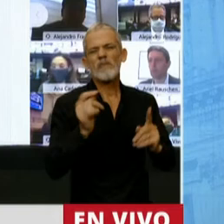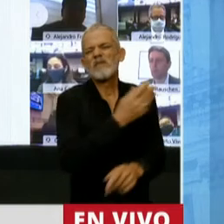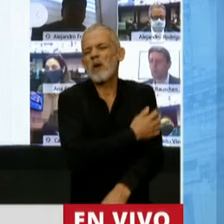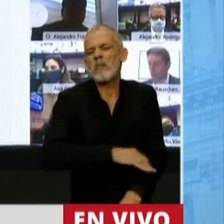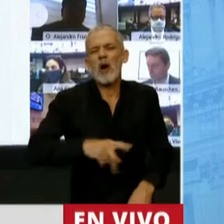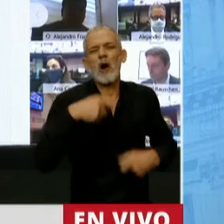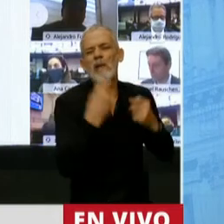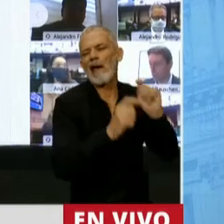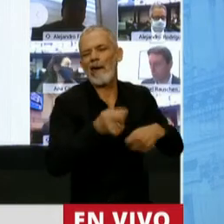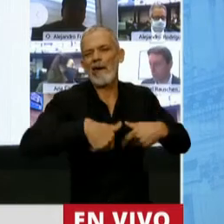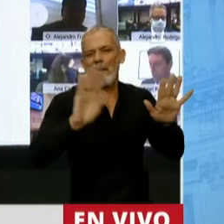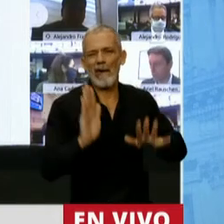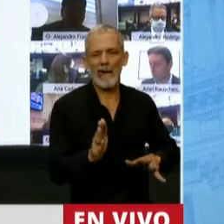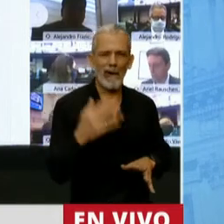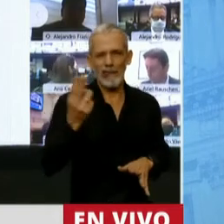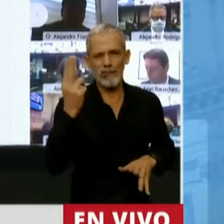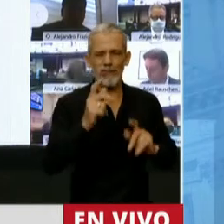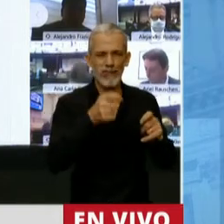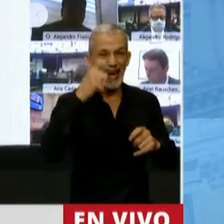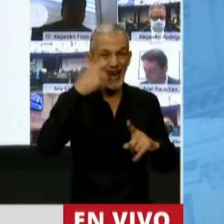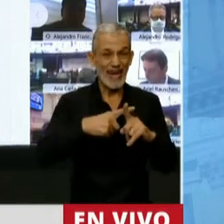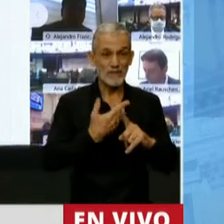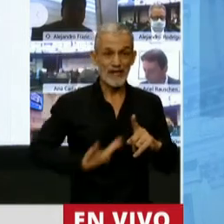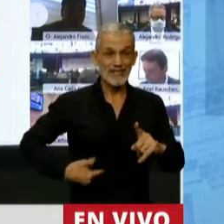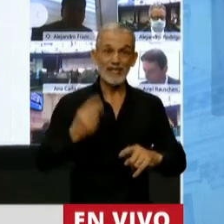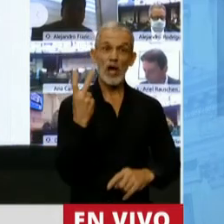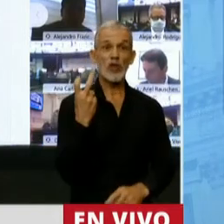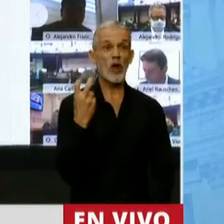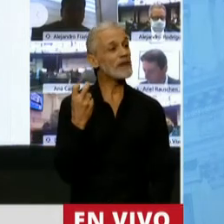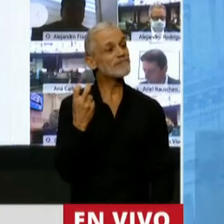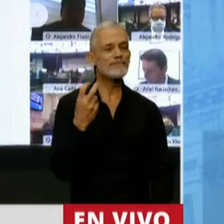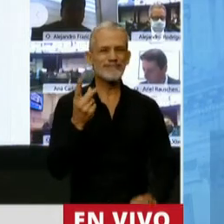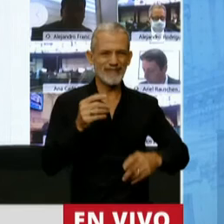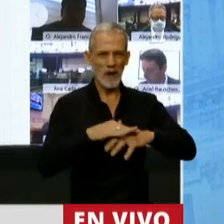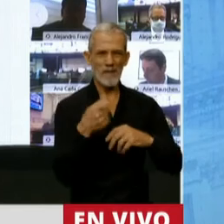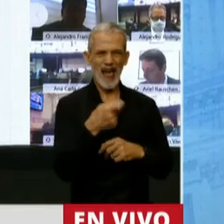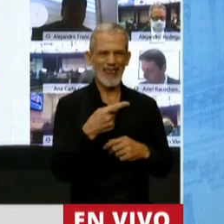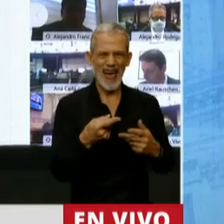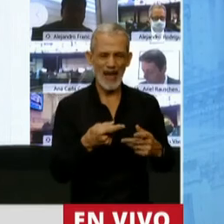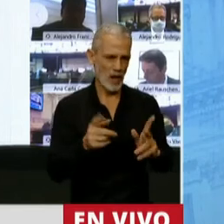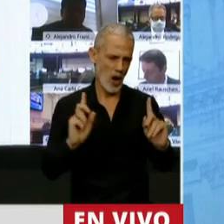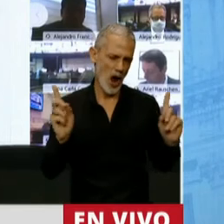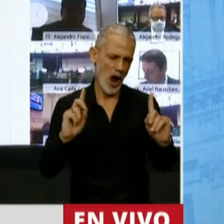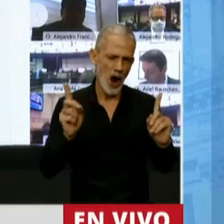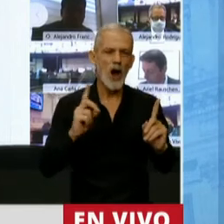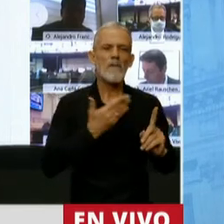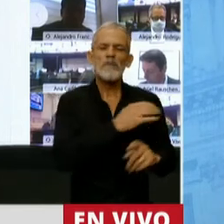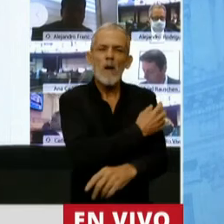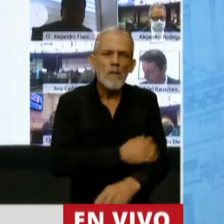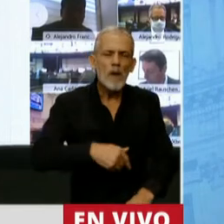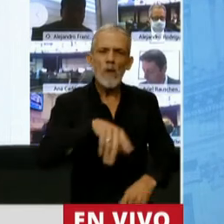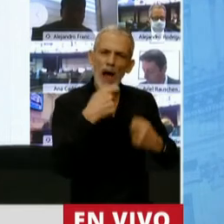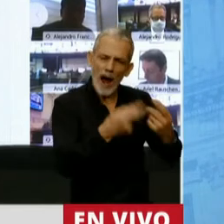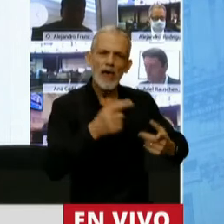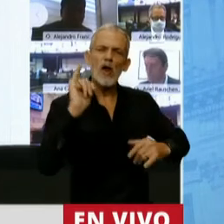pobres, como esa imagen del expresidente con los dos pesos en la ventanilla para el trapito. No, a los pobres hay que darle lo